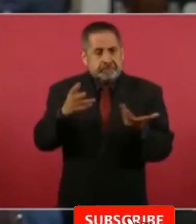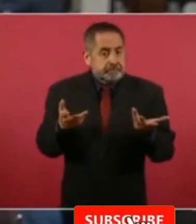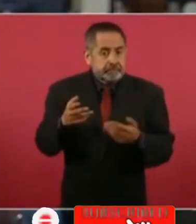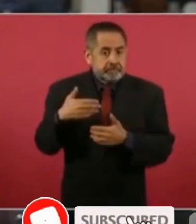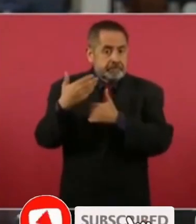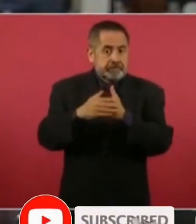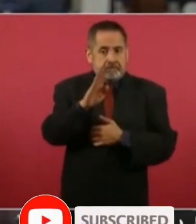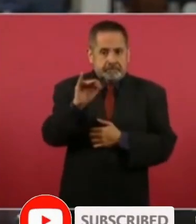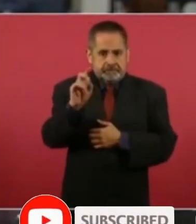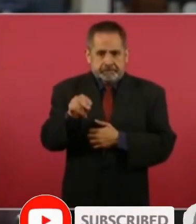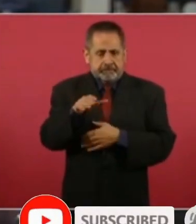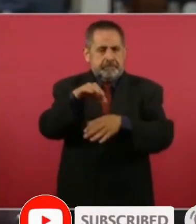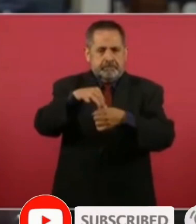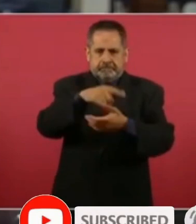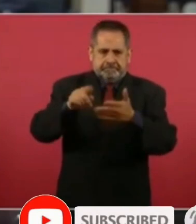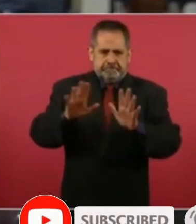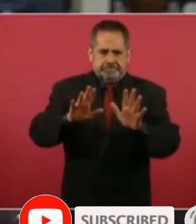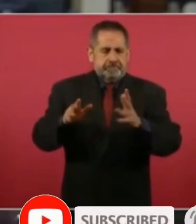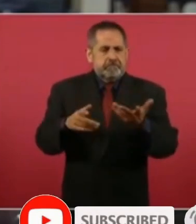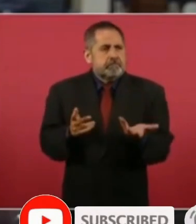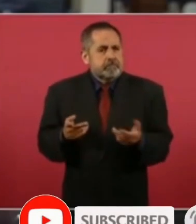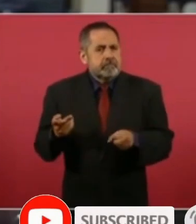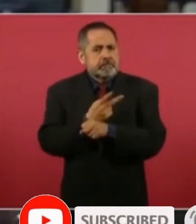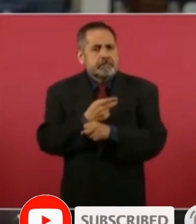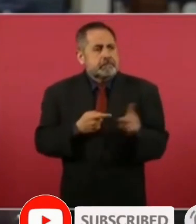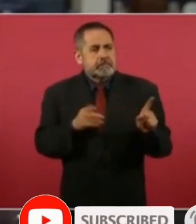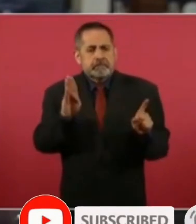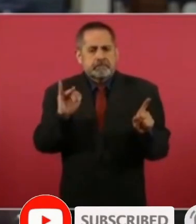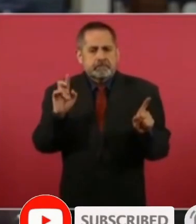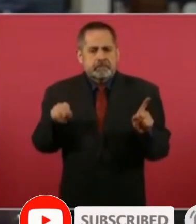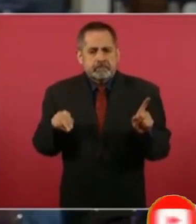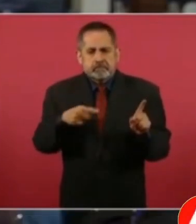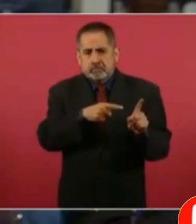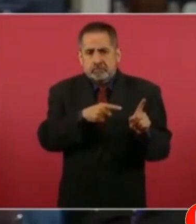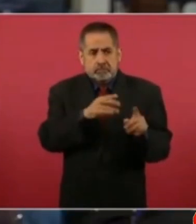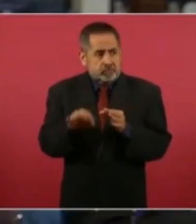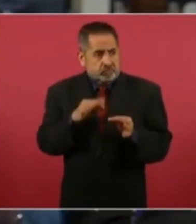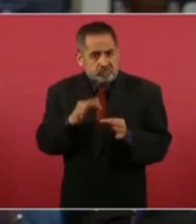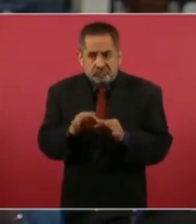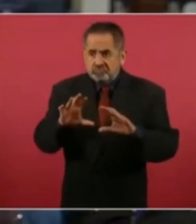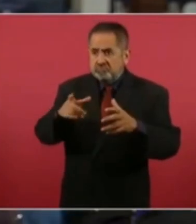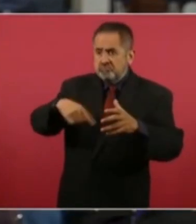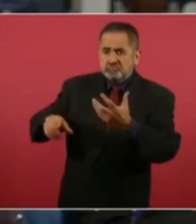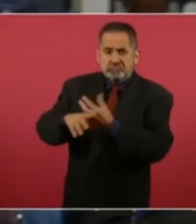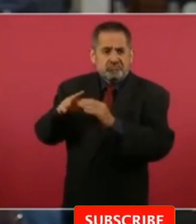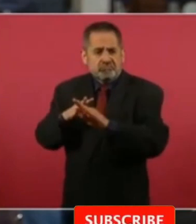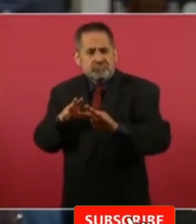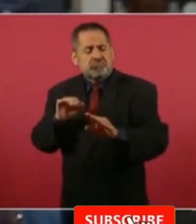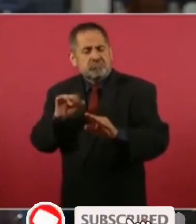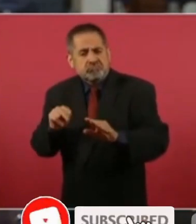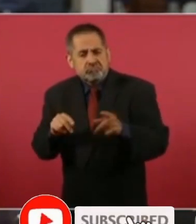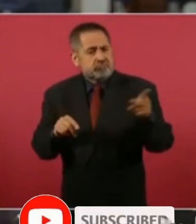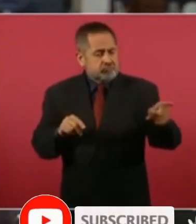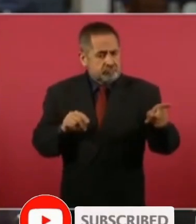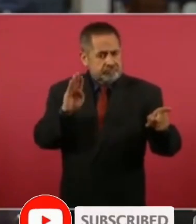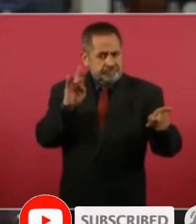Biden, no me quiero meter en temas electorales, ¿cómo pasará la historia? Porque no ha cumplido con la comunidad migrante. ¿Qué tan atrevido lo